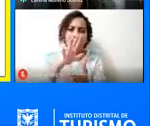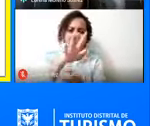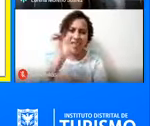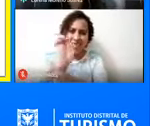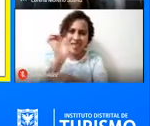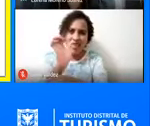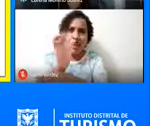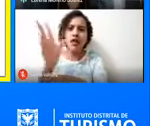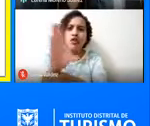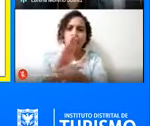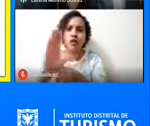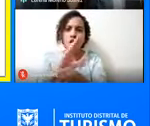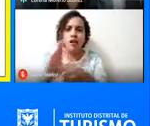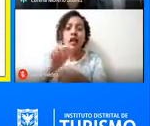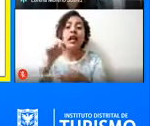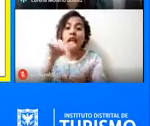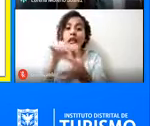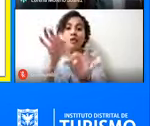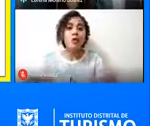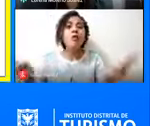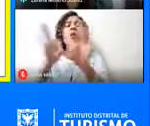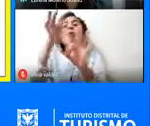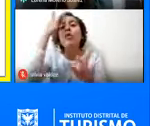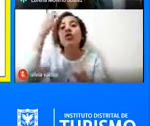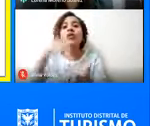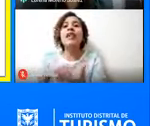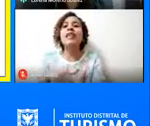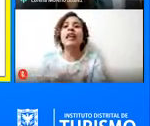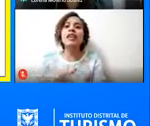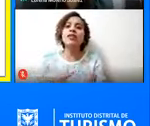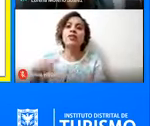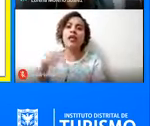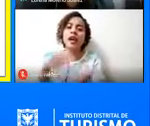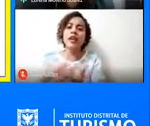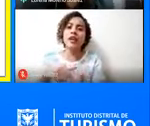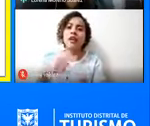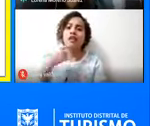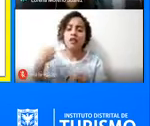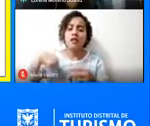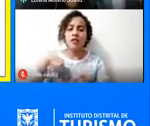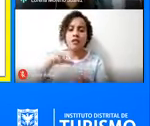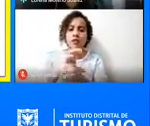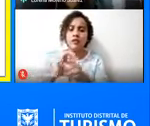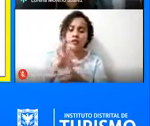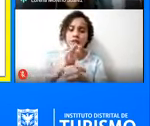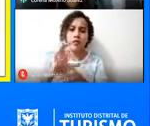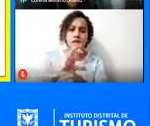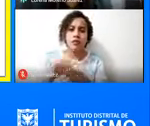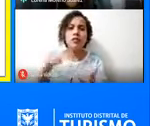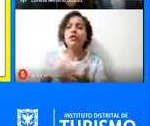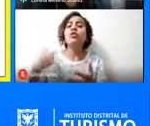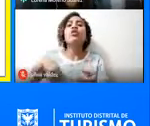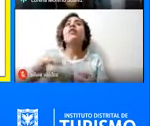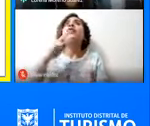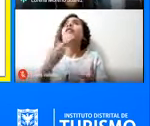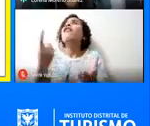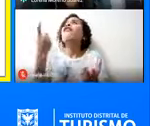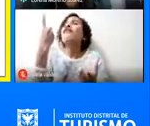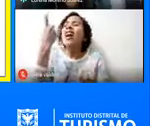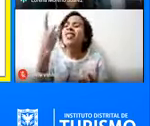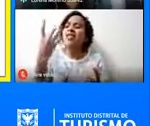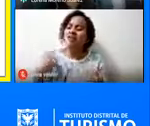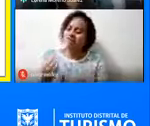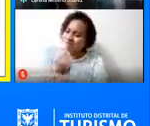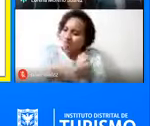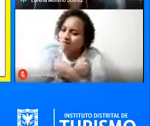con la ciudadanía. Esto es muy importante porque si nosotros como bogotanos no tenemos un sentido de pertenencia y